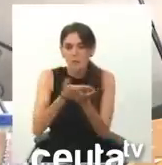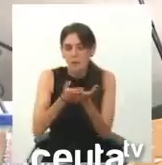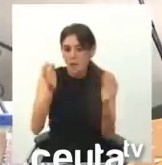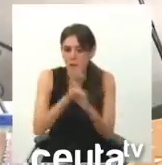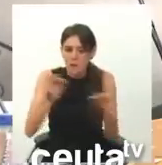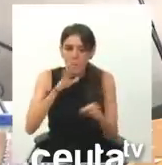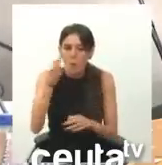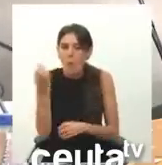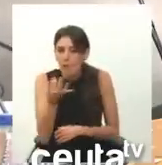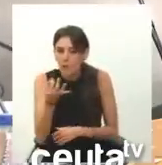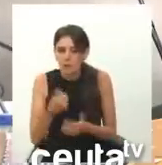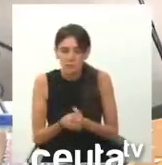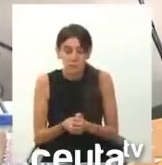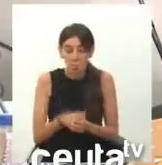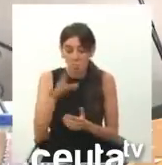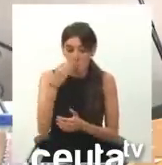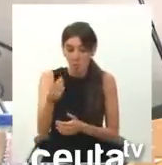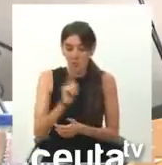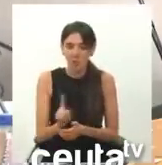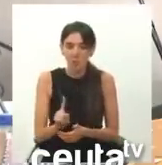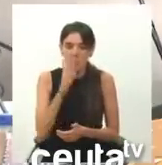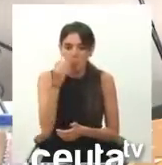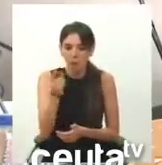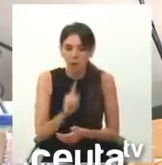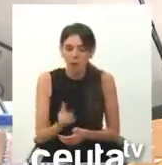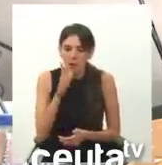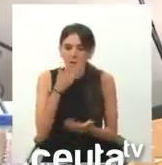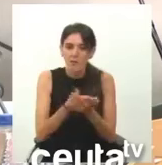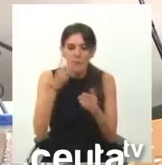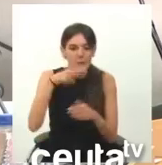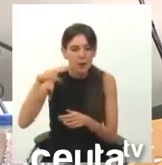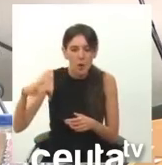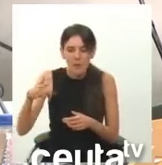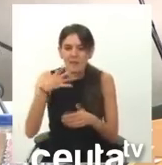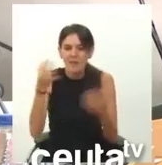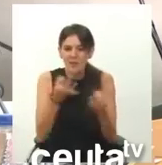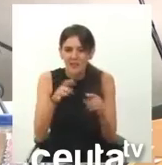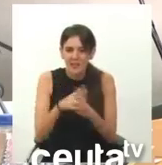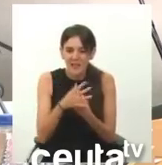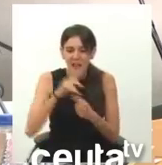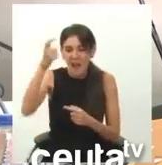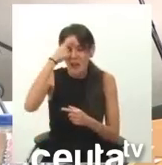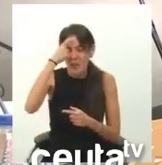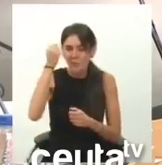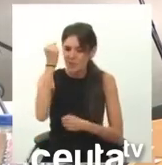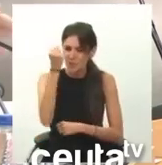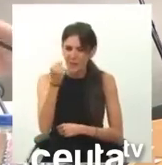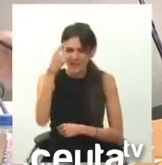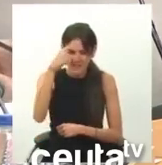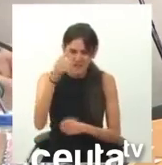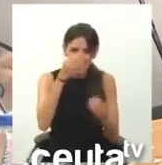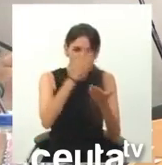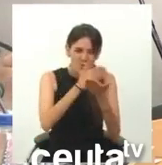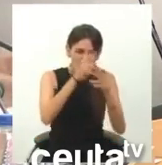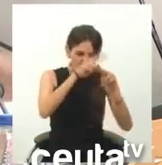¿Para qué la traen? No lo entiendo, no lo entiendo. Hablan de reconocimiento de soberanía. ¿Usted sabe lo que es el concepto de soberanía? ¿Lo sabe realmente? Estudie un